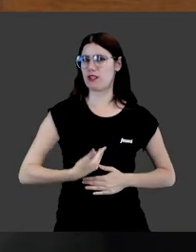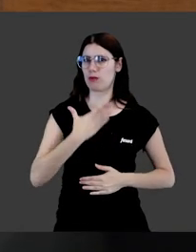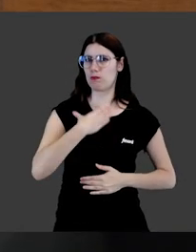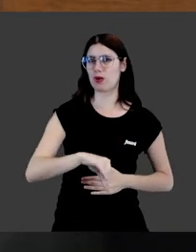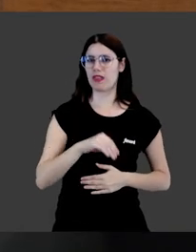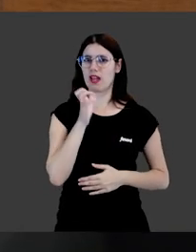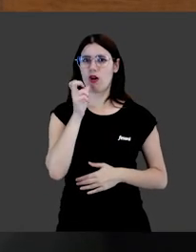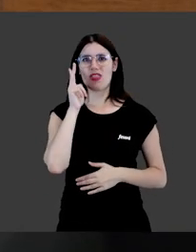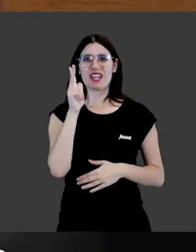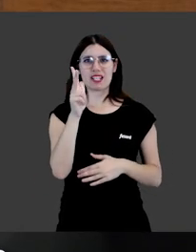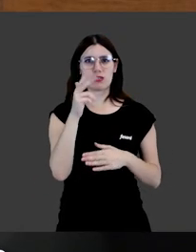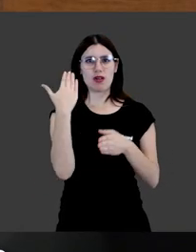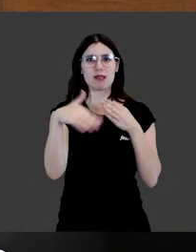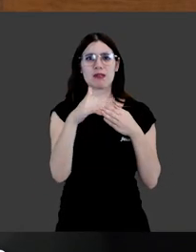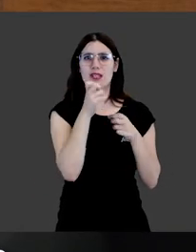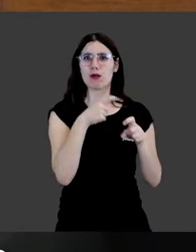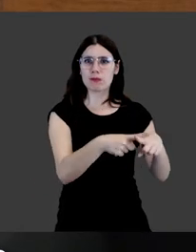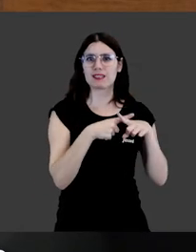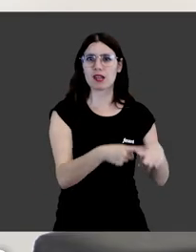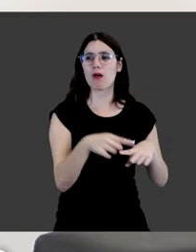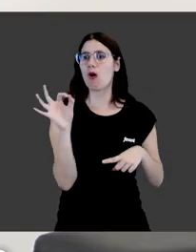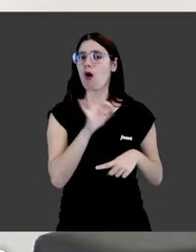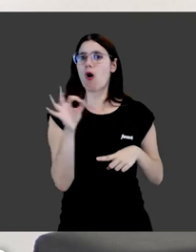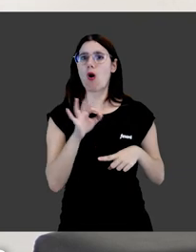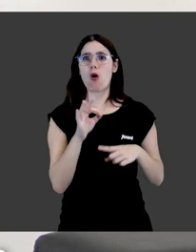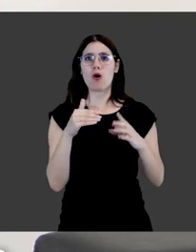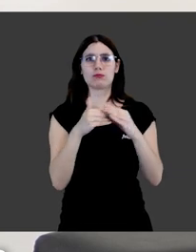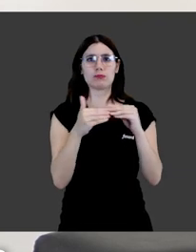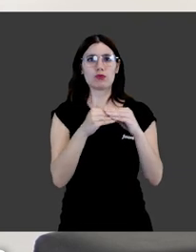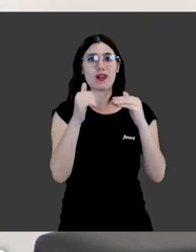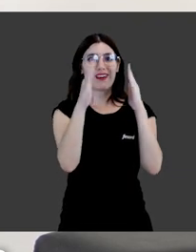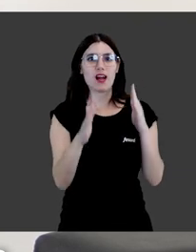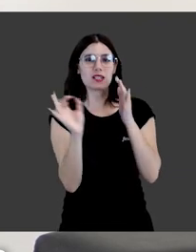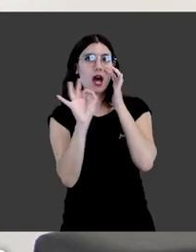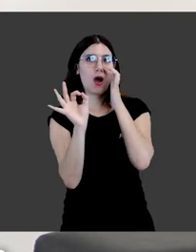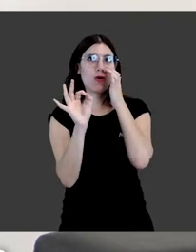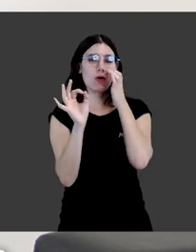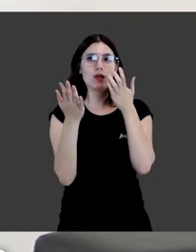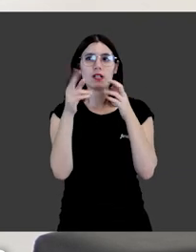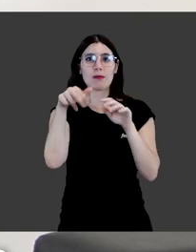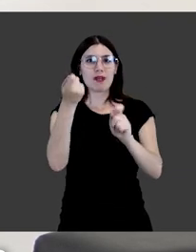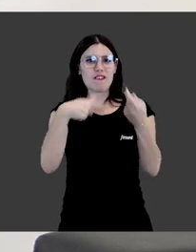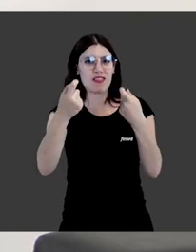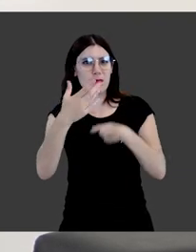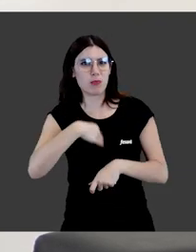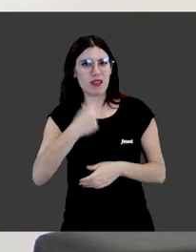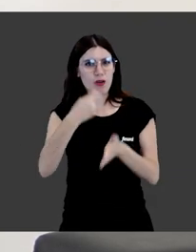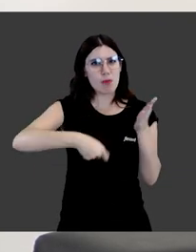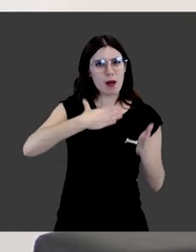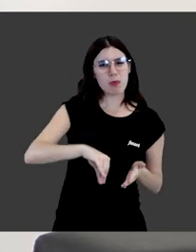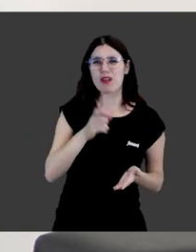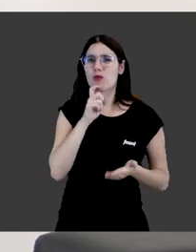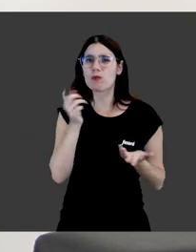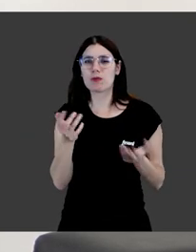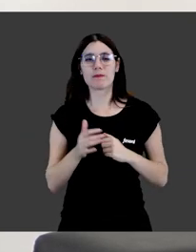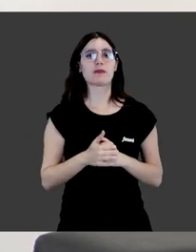de derechos reales limitados, como el usufructo, de ocupación y también de tráfico jurídico. Se venden, se